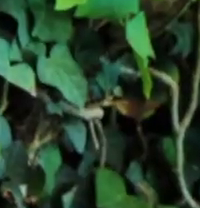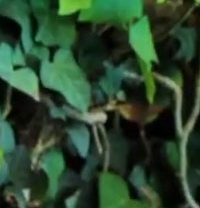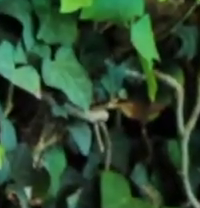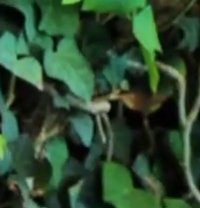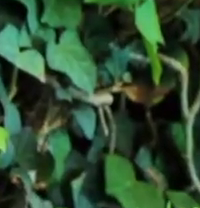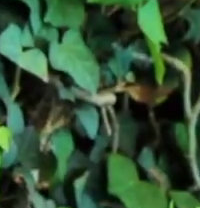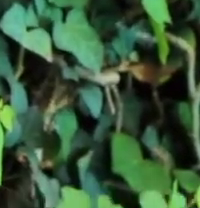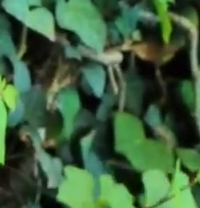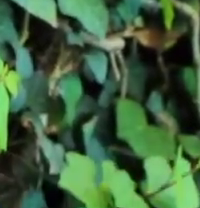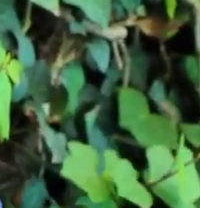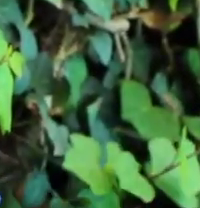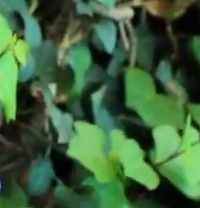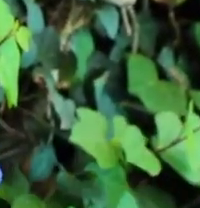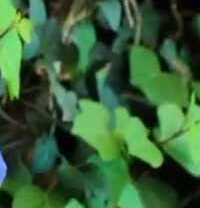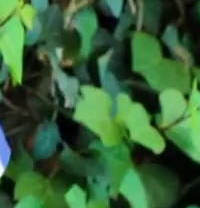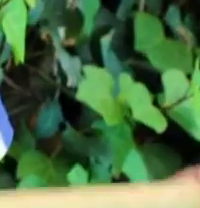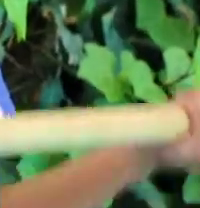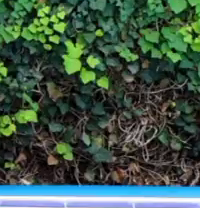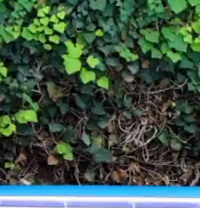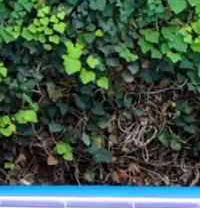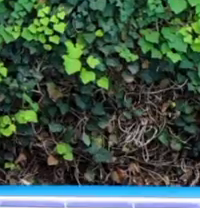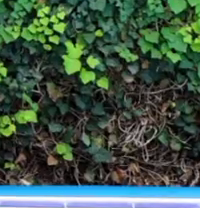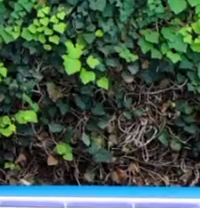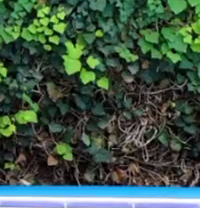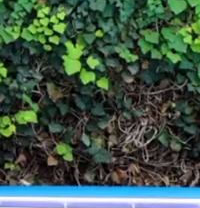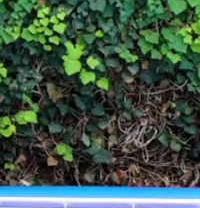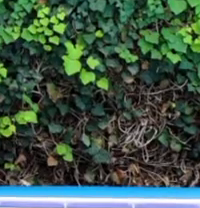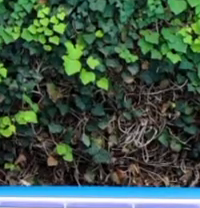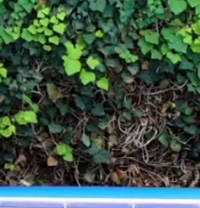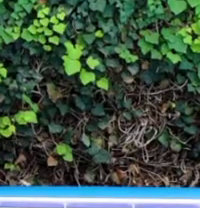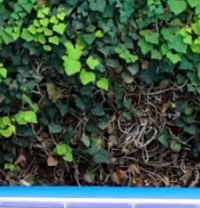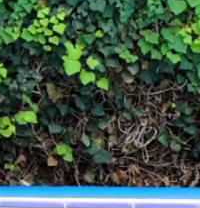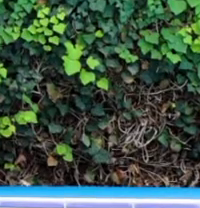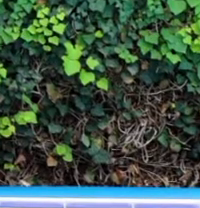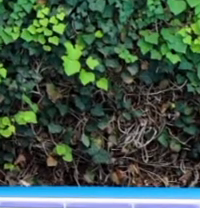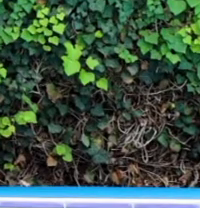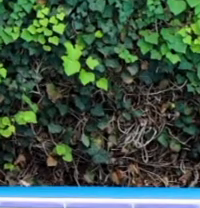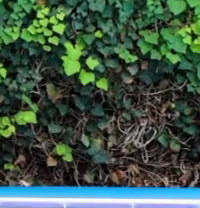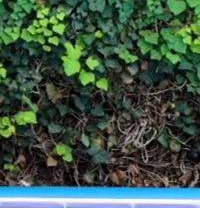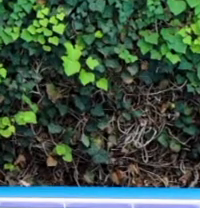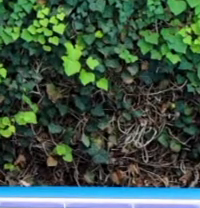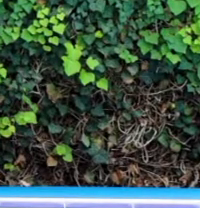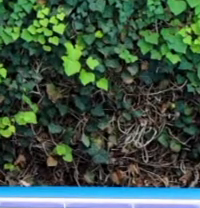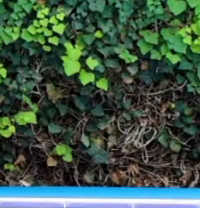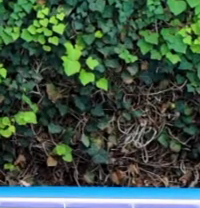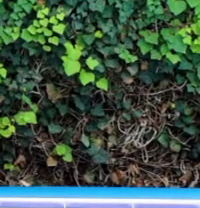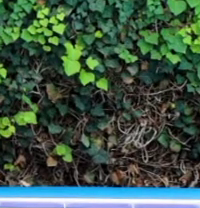Flexionamos y estiramos. Estiramos perfectamente bien los brazos.